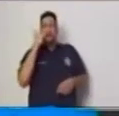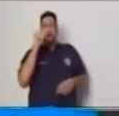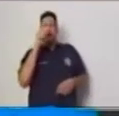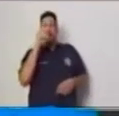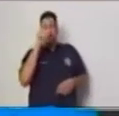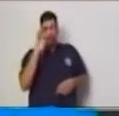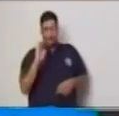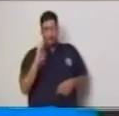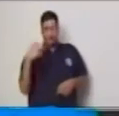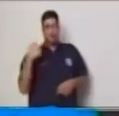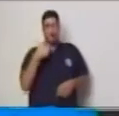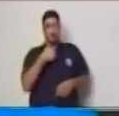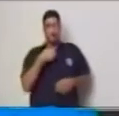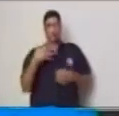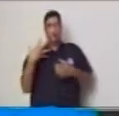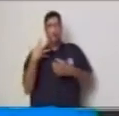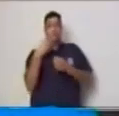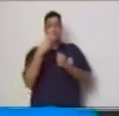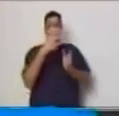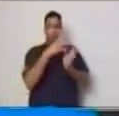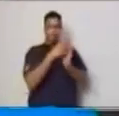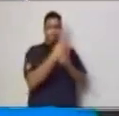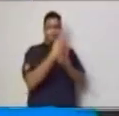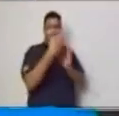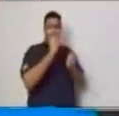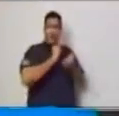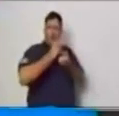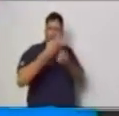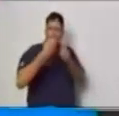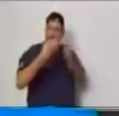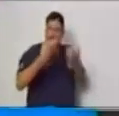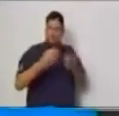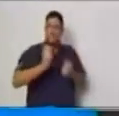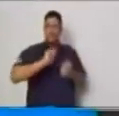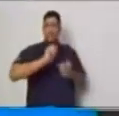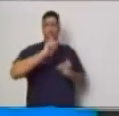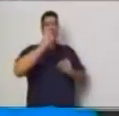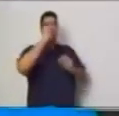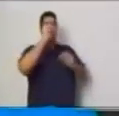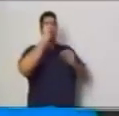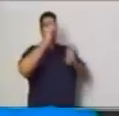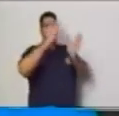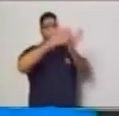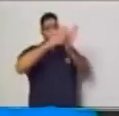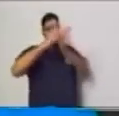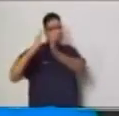que en ella se forman los pares ordenados.